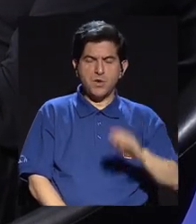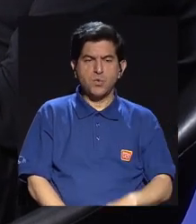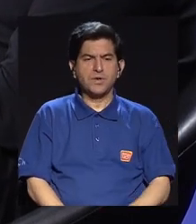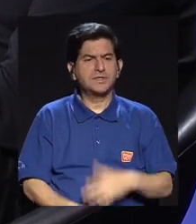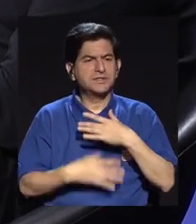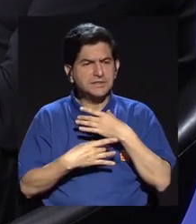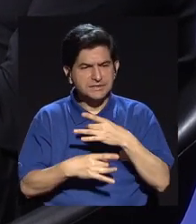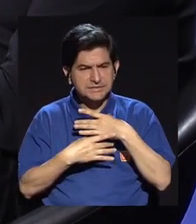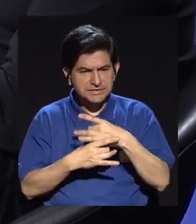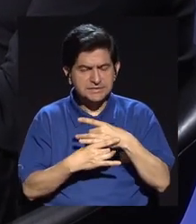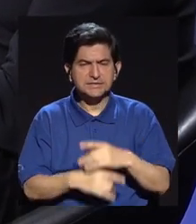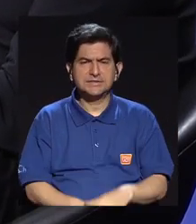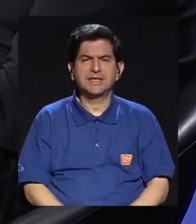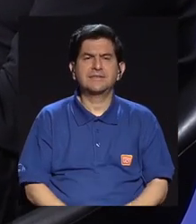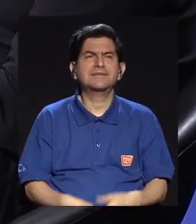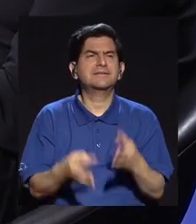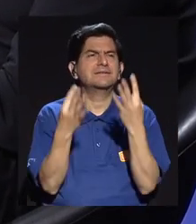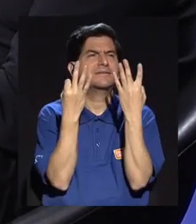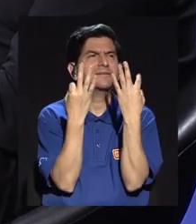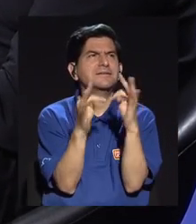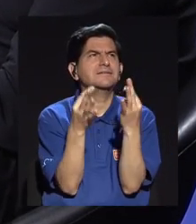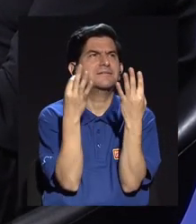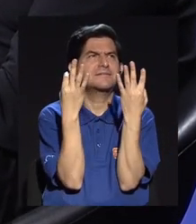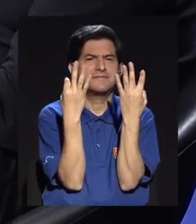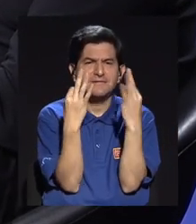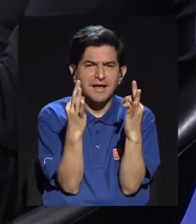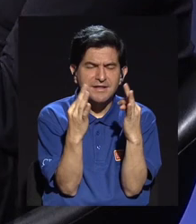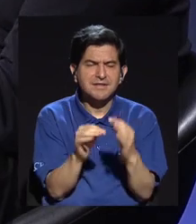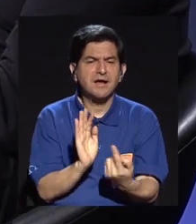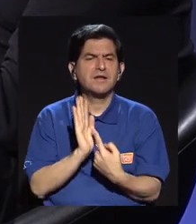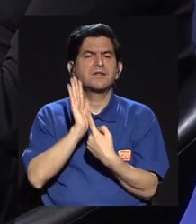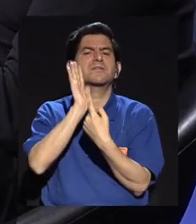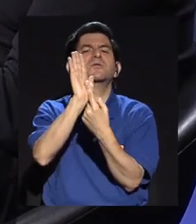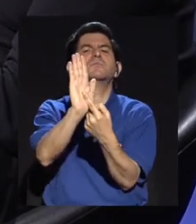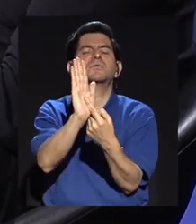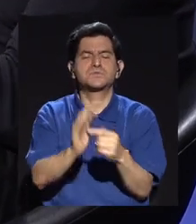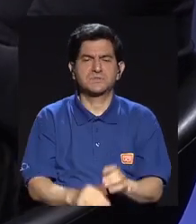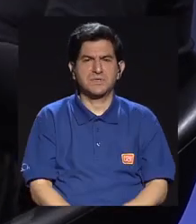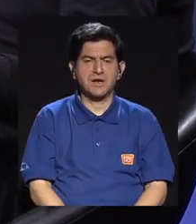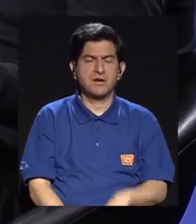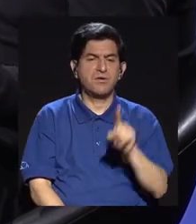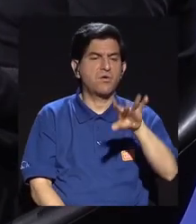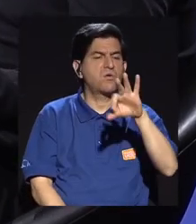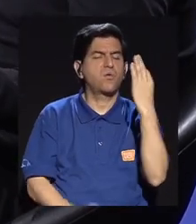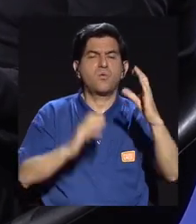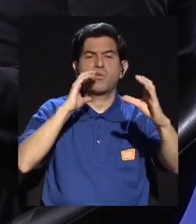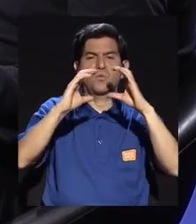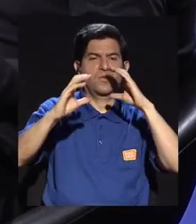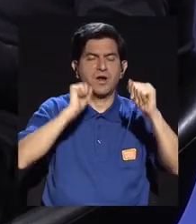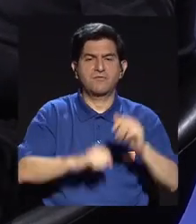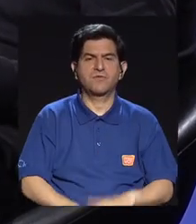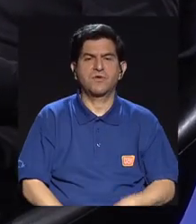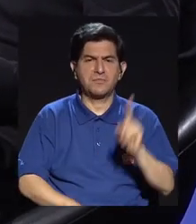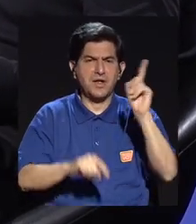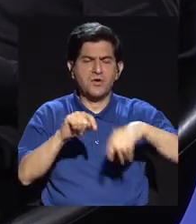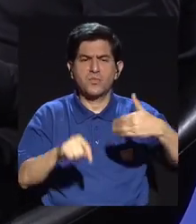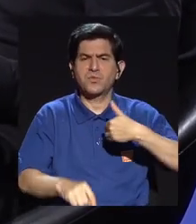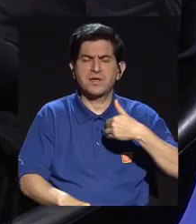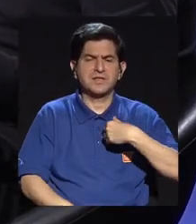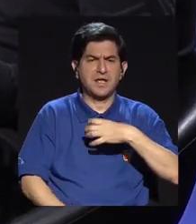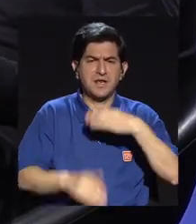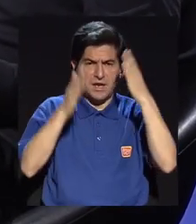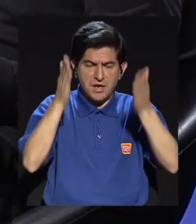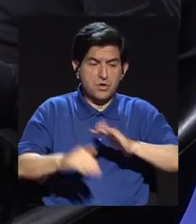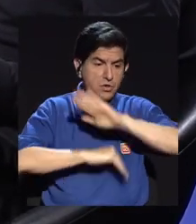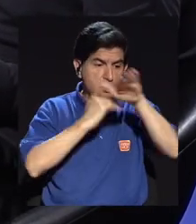llama la atención también que se haya querido exhibir esto como que un medio de comunicación no puede tener un dueño,